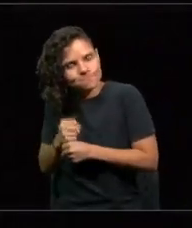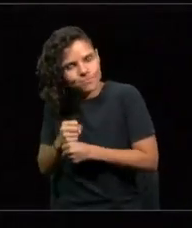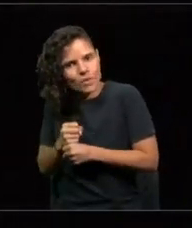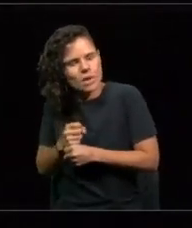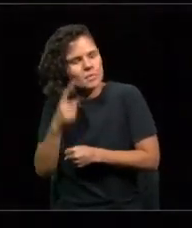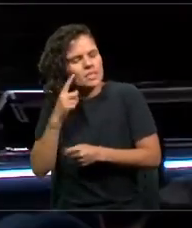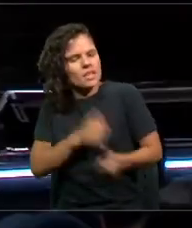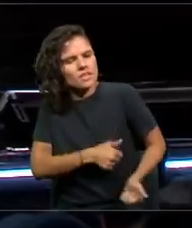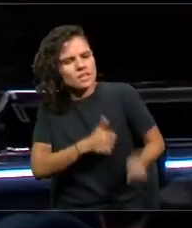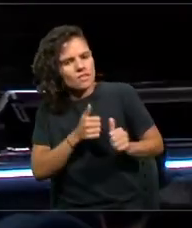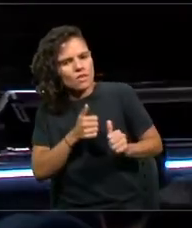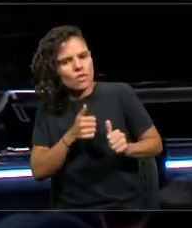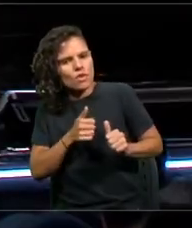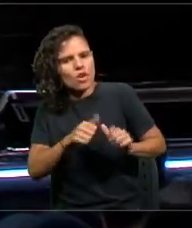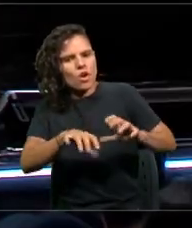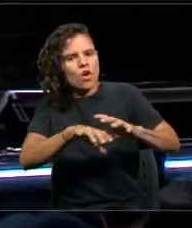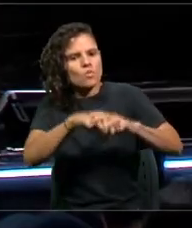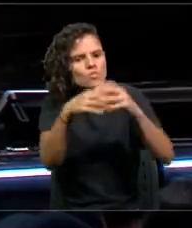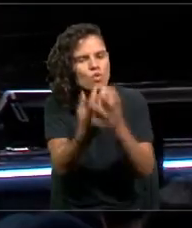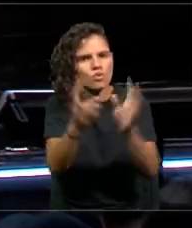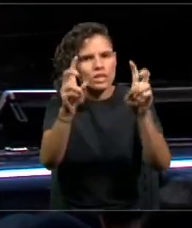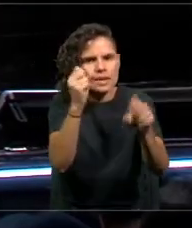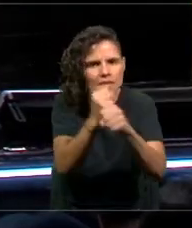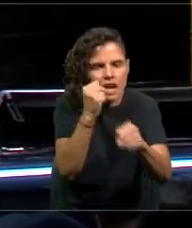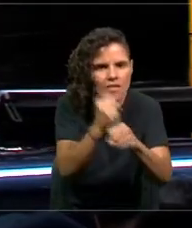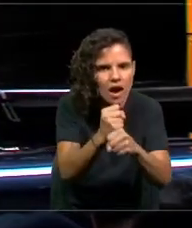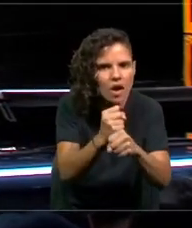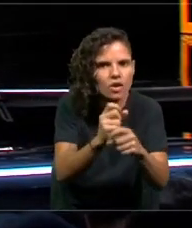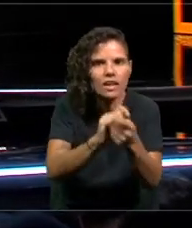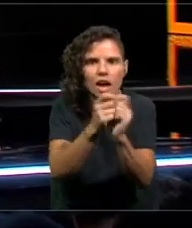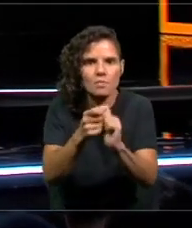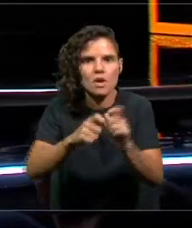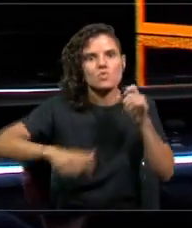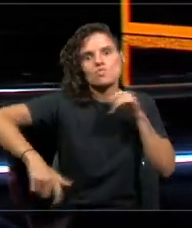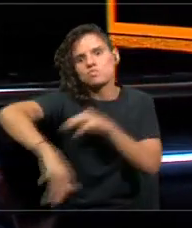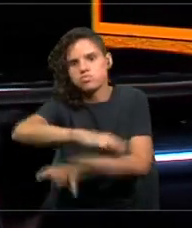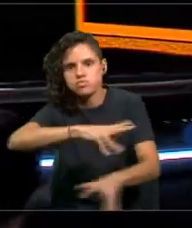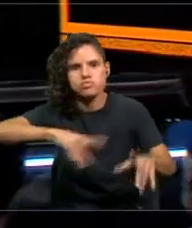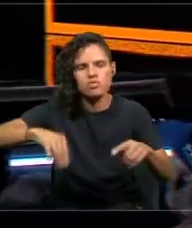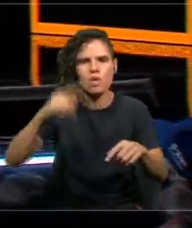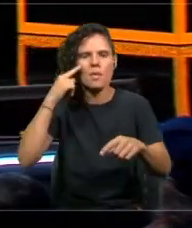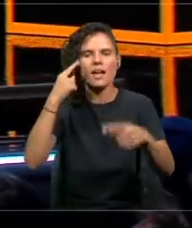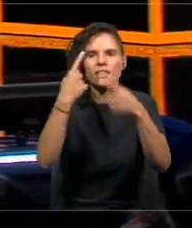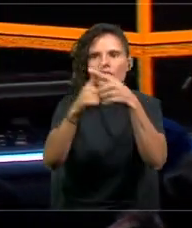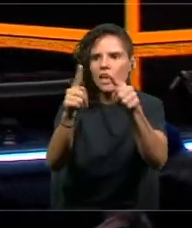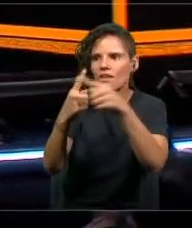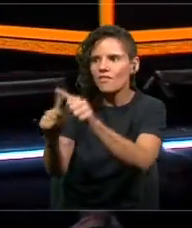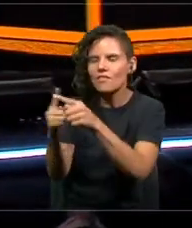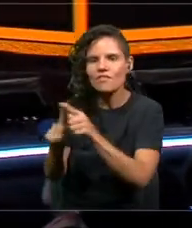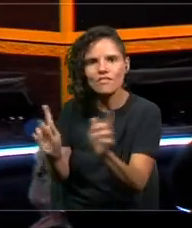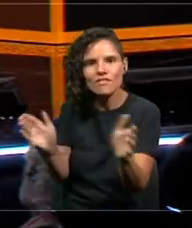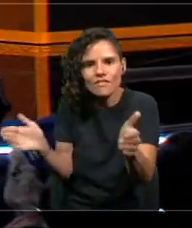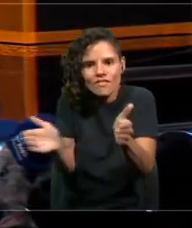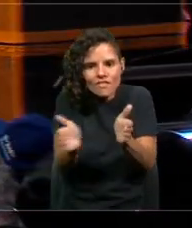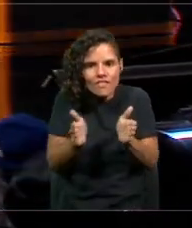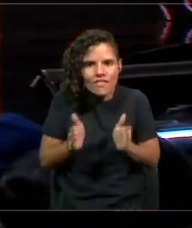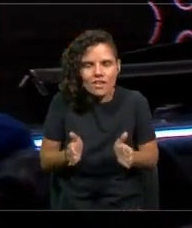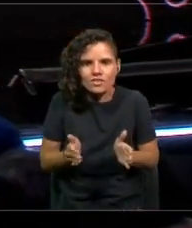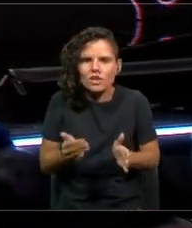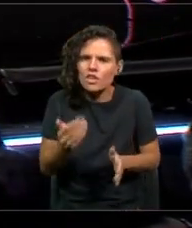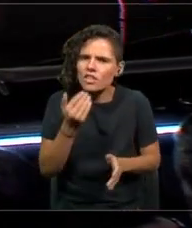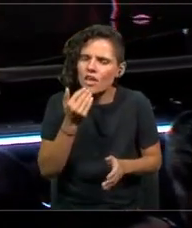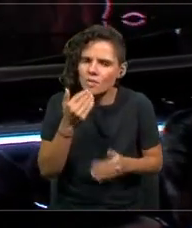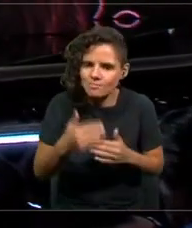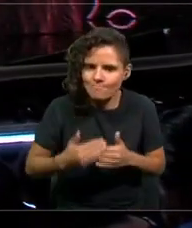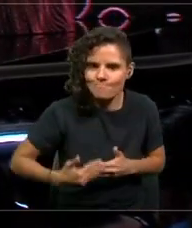un mundo del trabajo que cambia, convulsionado, diverso, yo diría que incluso con incertidumbre respecto